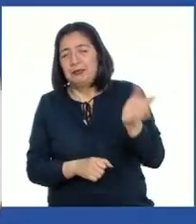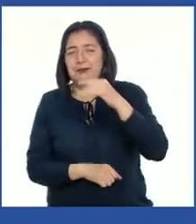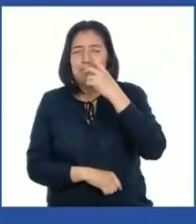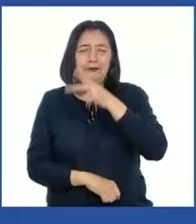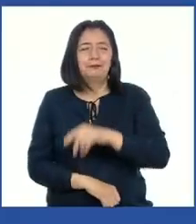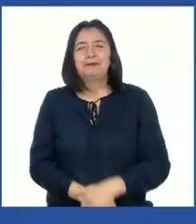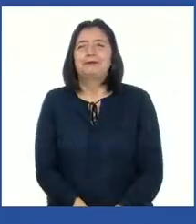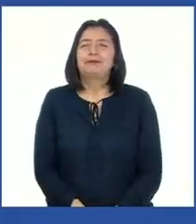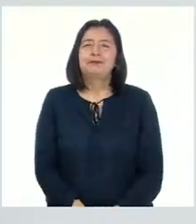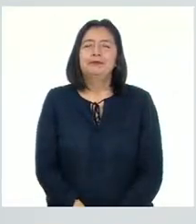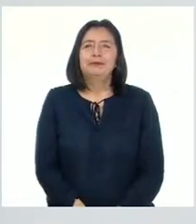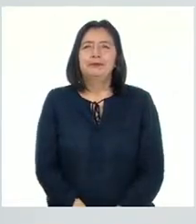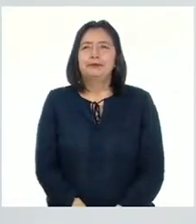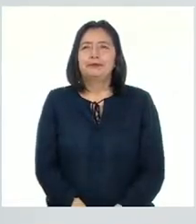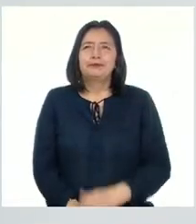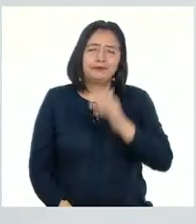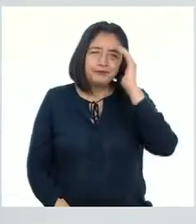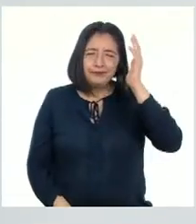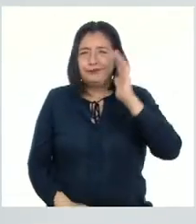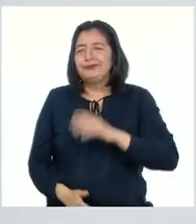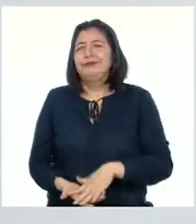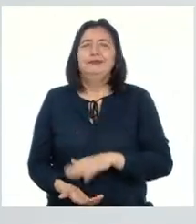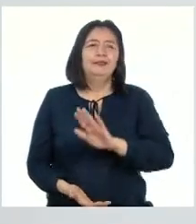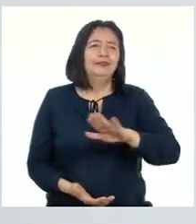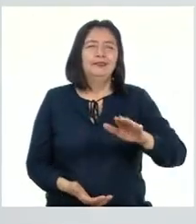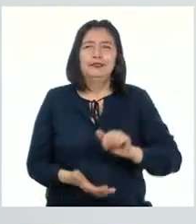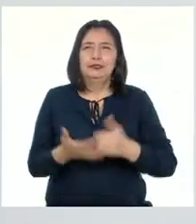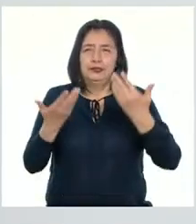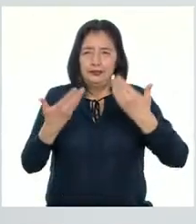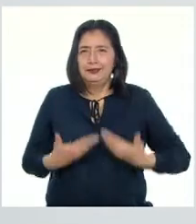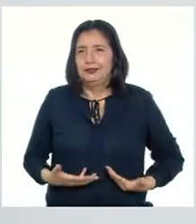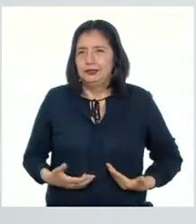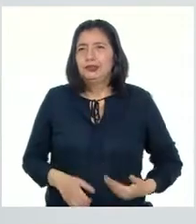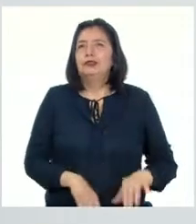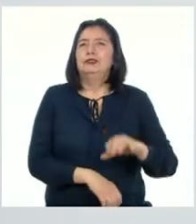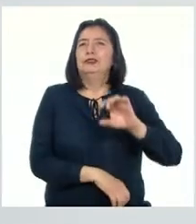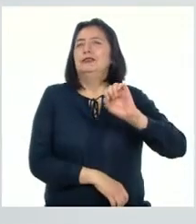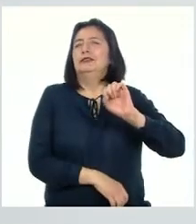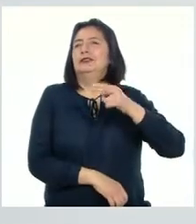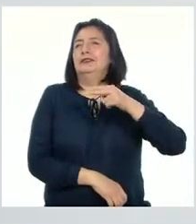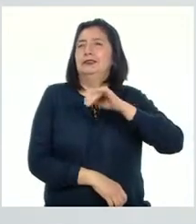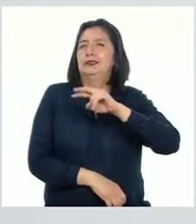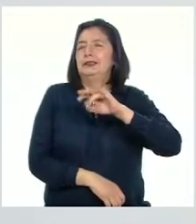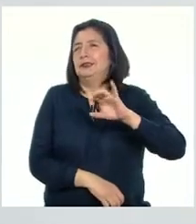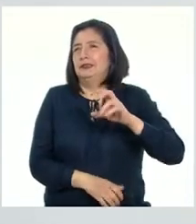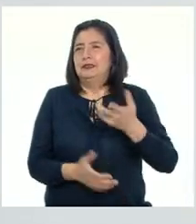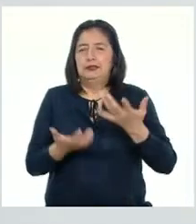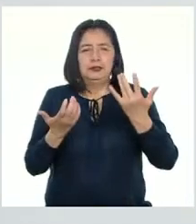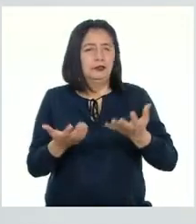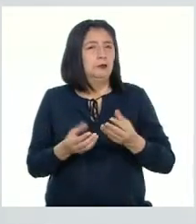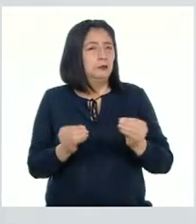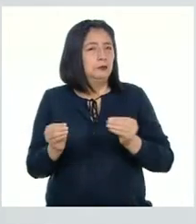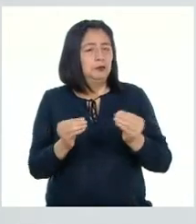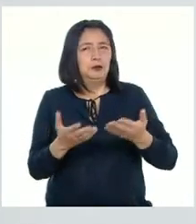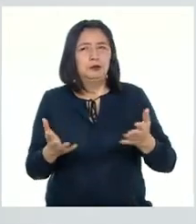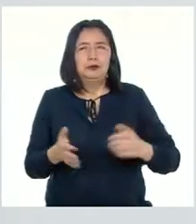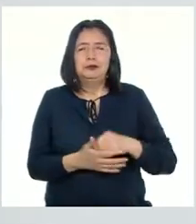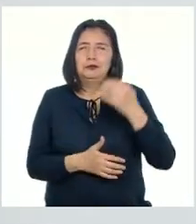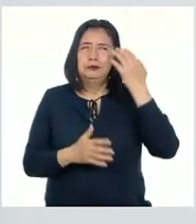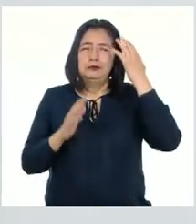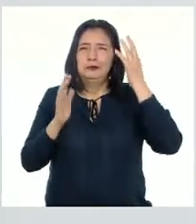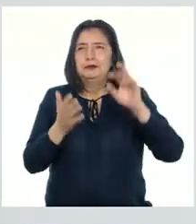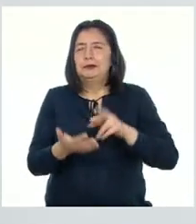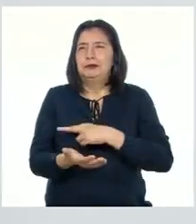a verlo Hola chicos, ¿cómo están? Soy Shinichi y hoy vamos a mover cosas creando ritmos